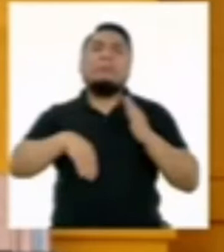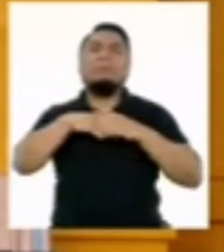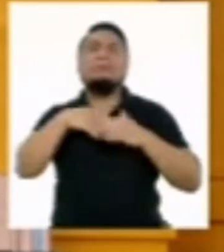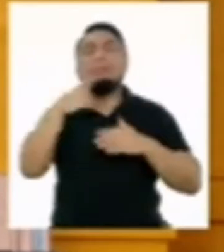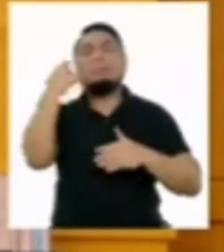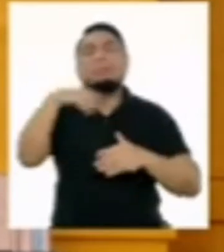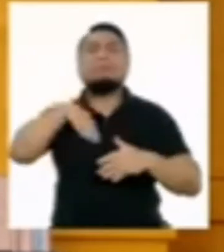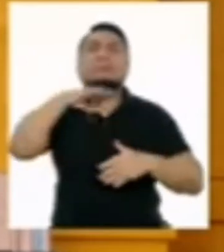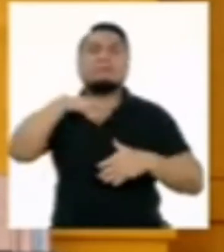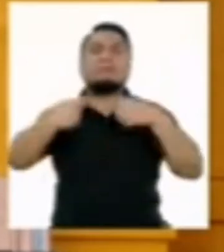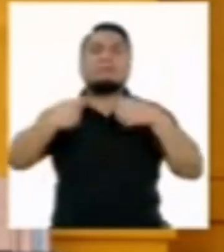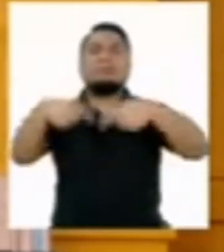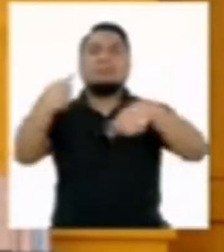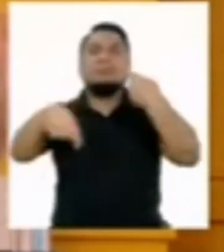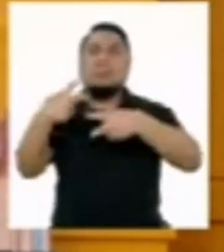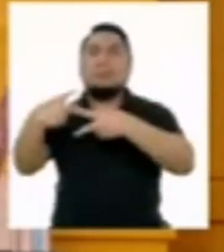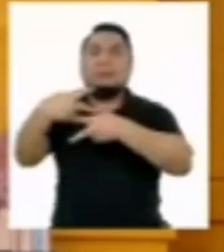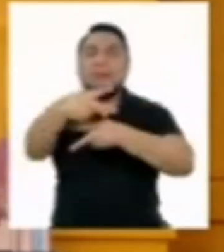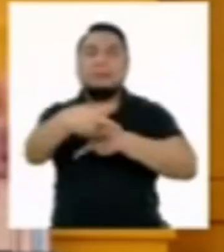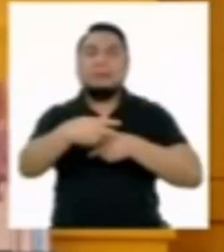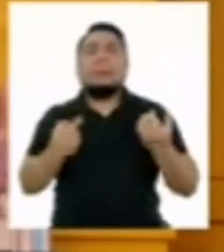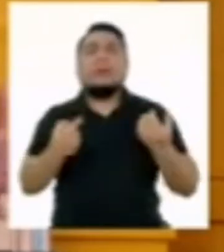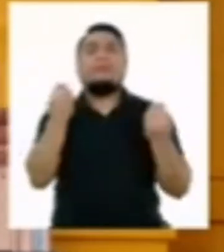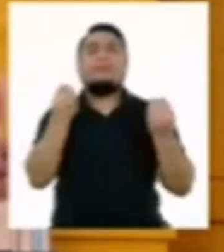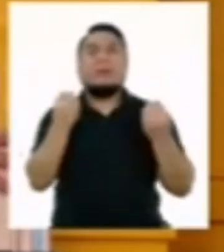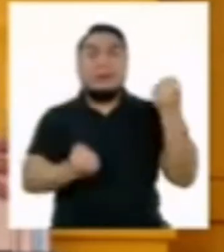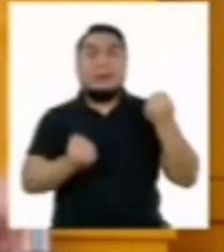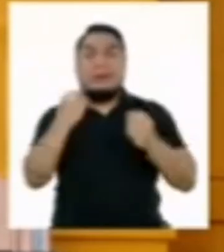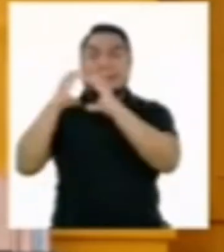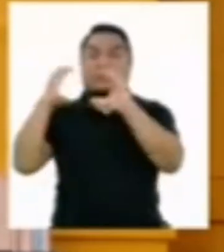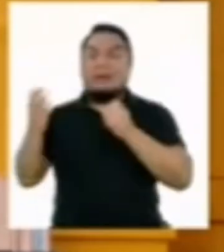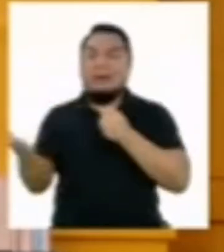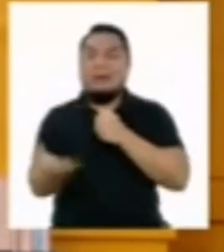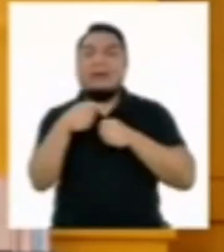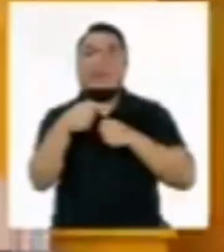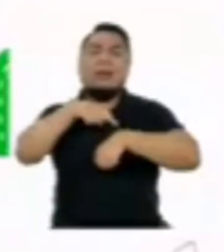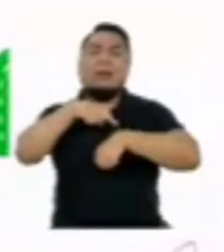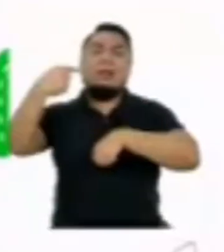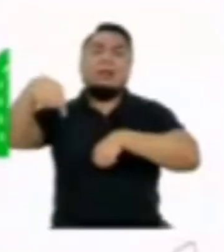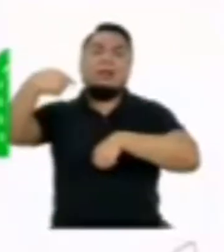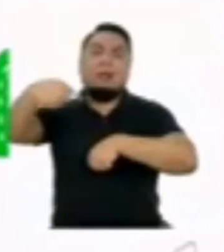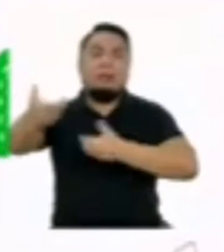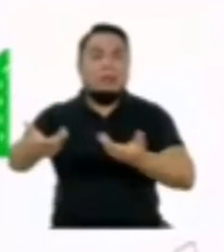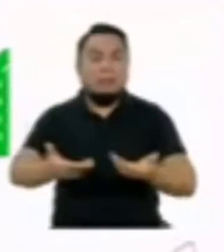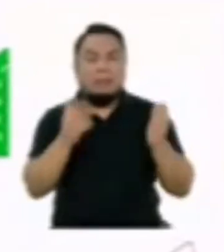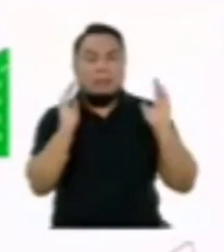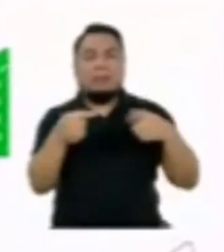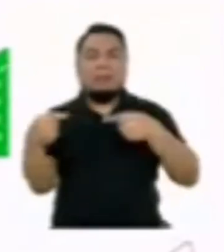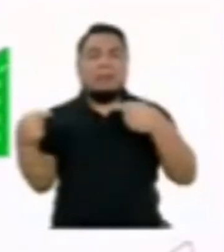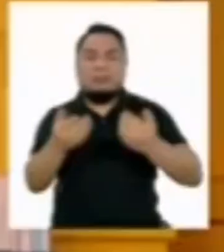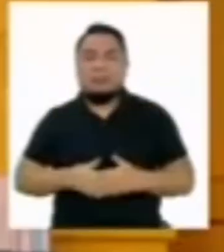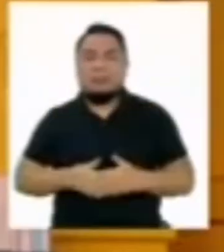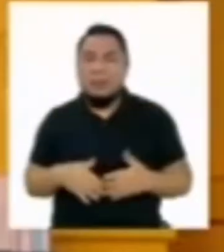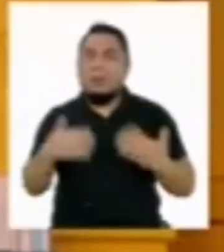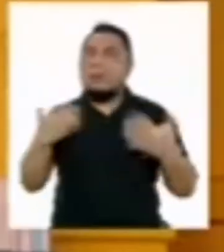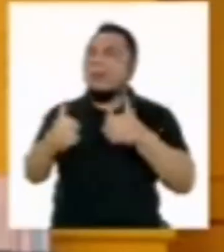conflictos entre vecinos, porque hasta que viene el camión recolector a llevársela pasan varios días. Uy, pero eso es muy peligroso. Así